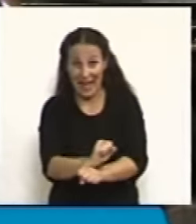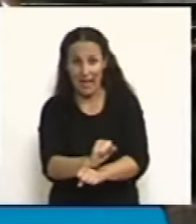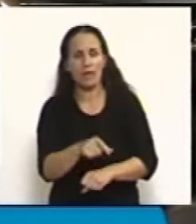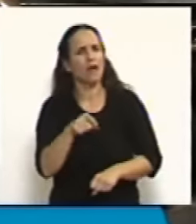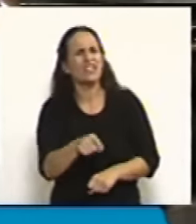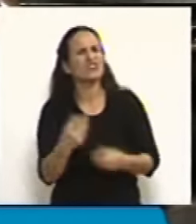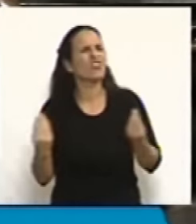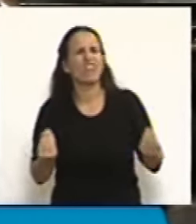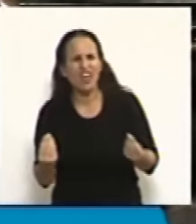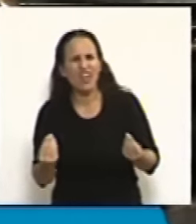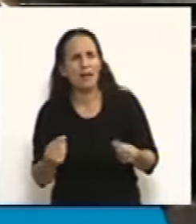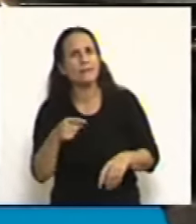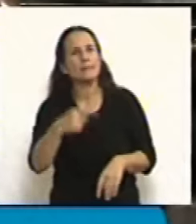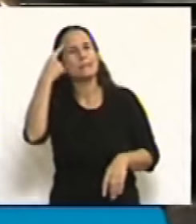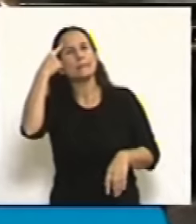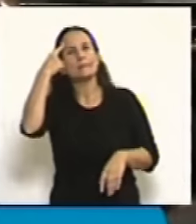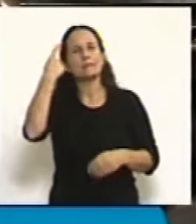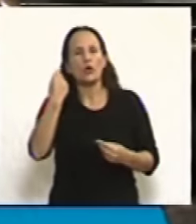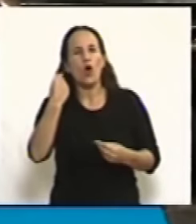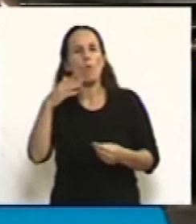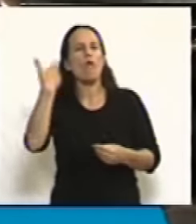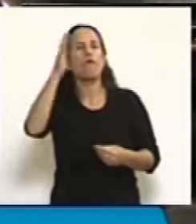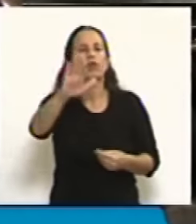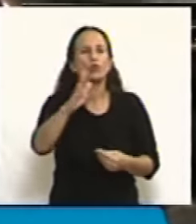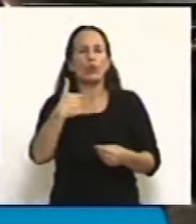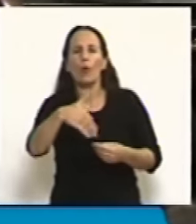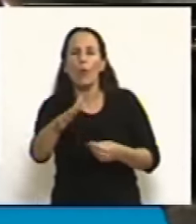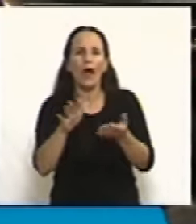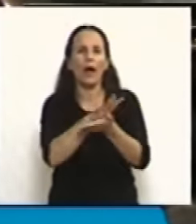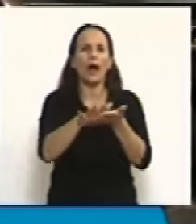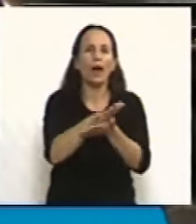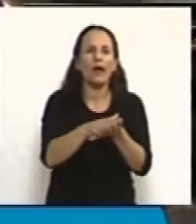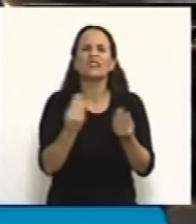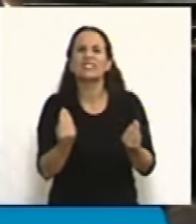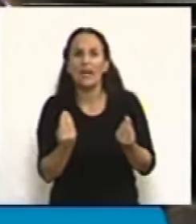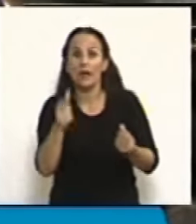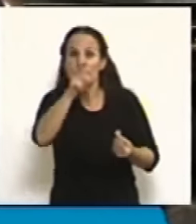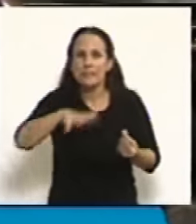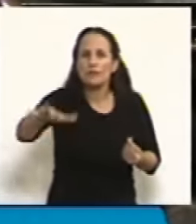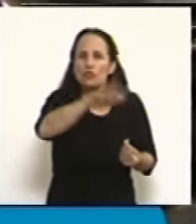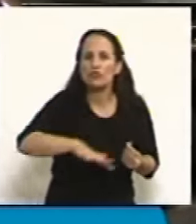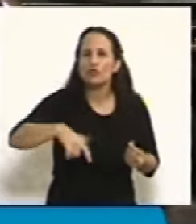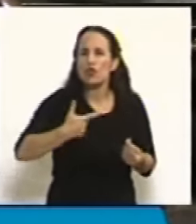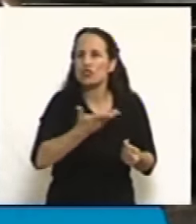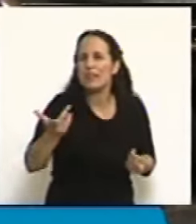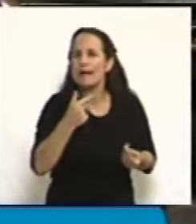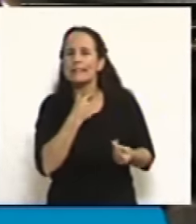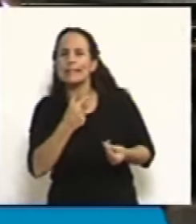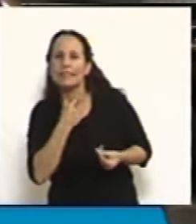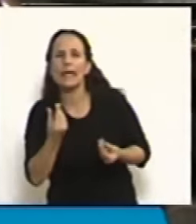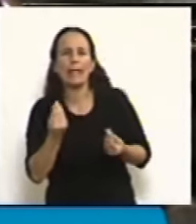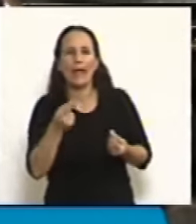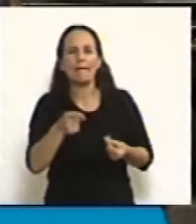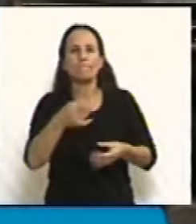definiendo a futuro la manera en que se resuelven esas expectativas de la sociedad por tener una mejor y una